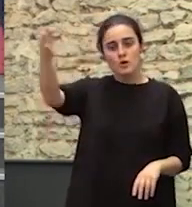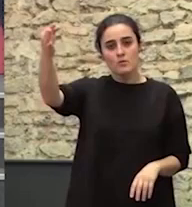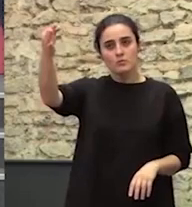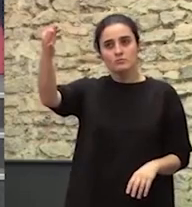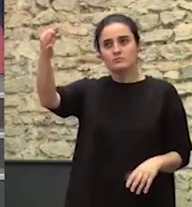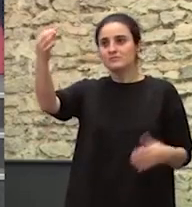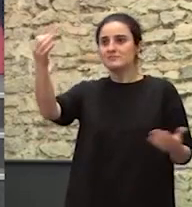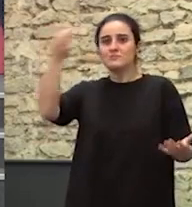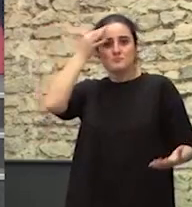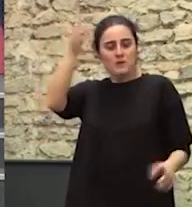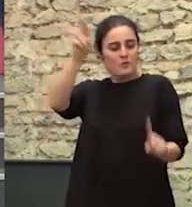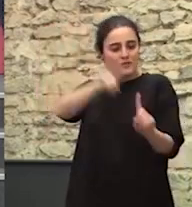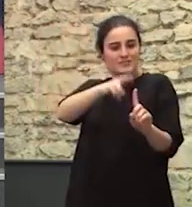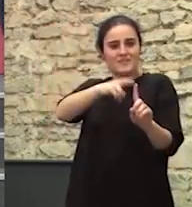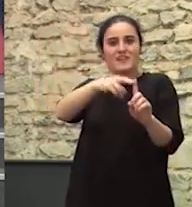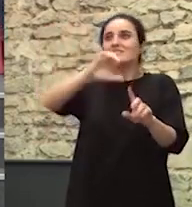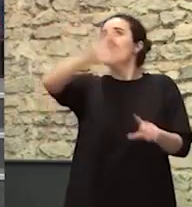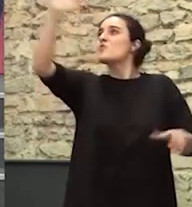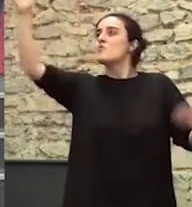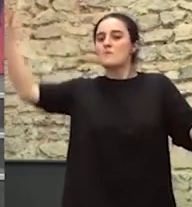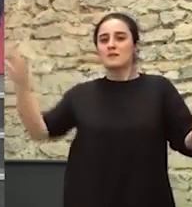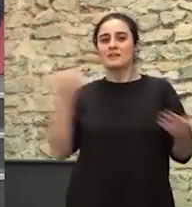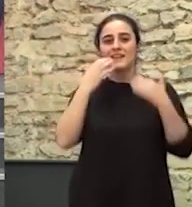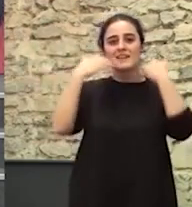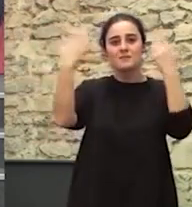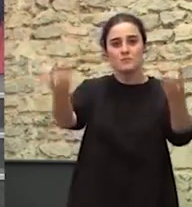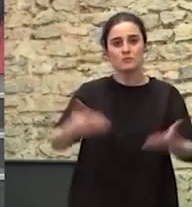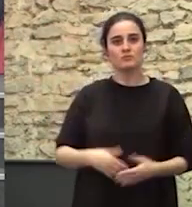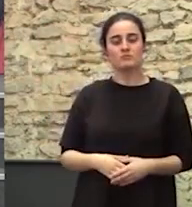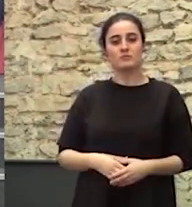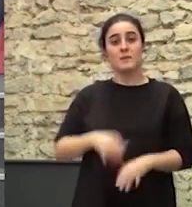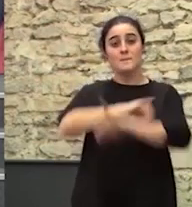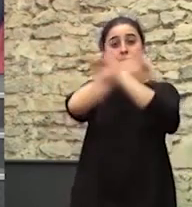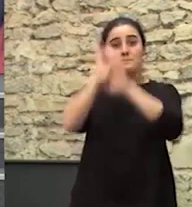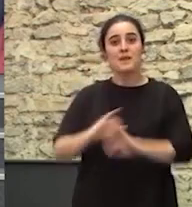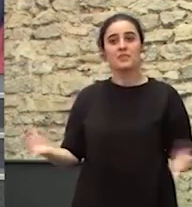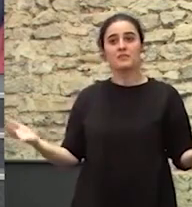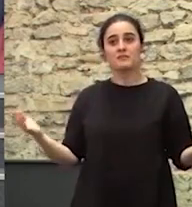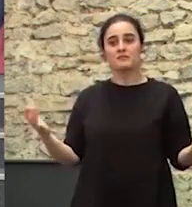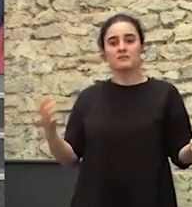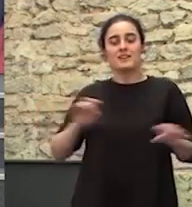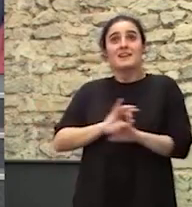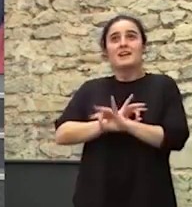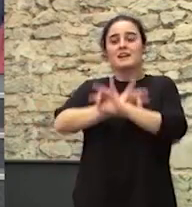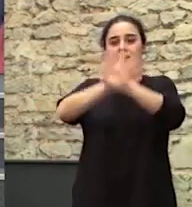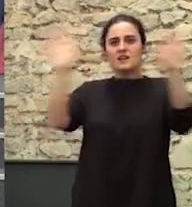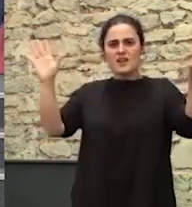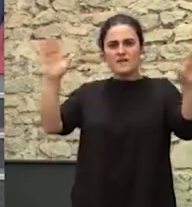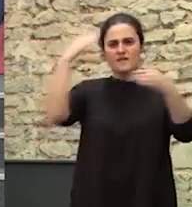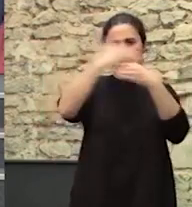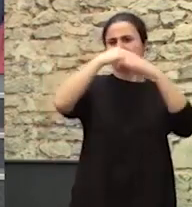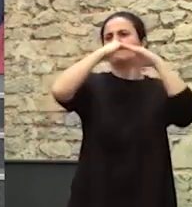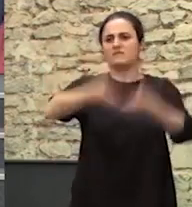Ejemplo Para toda Europa Un pueblo pacífico Y libre de